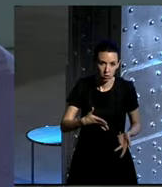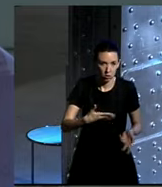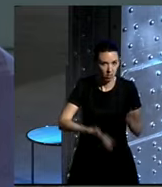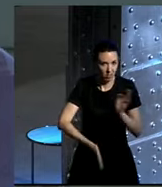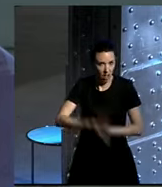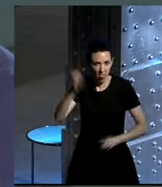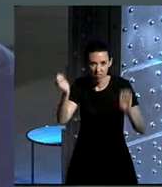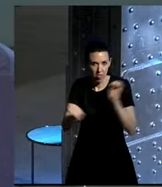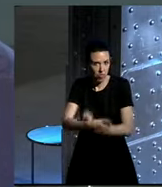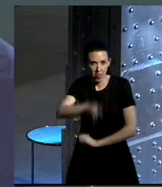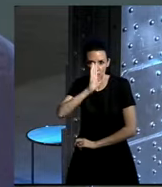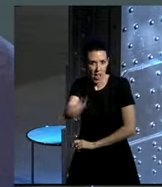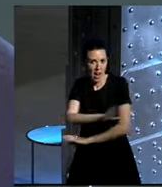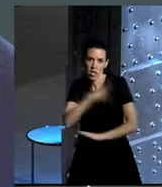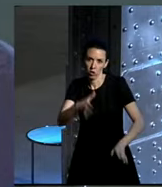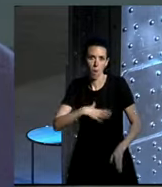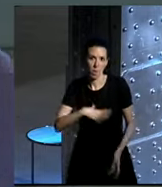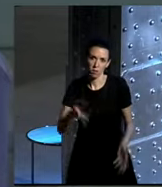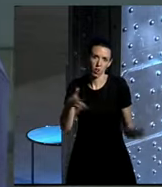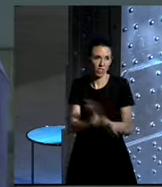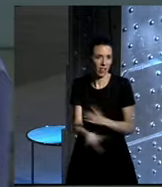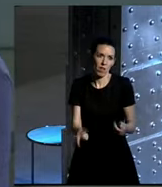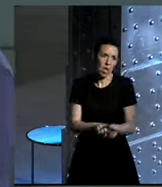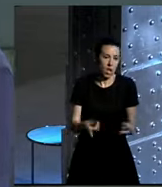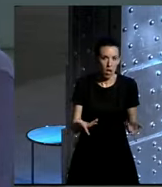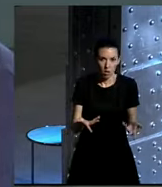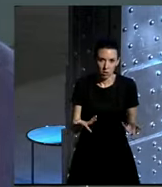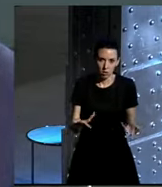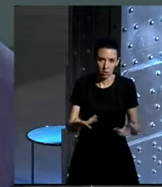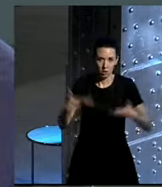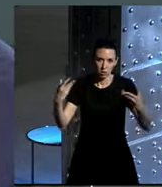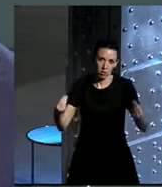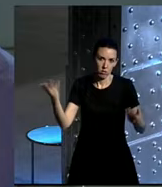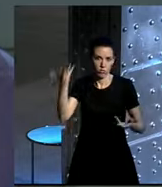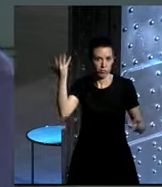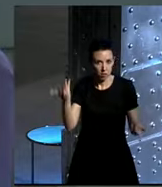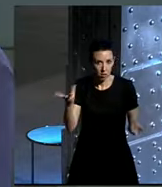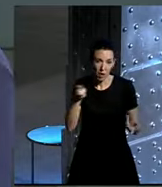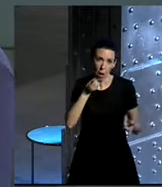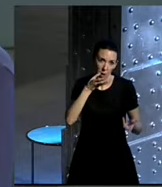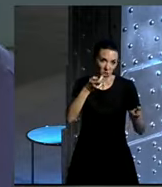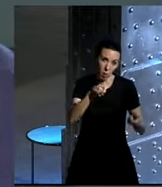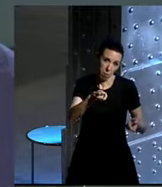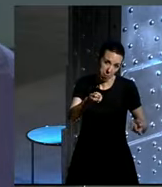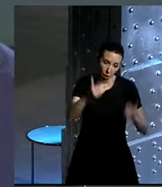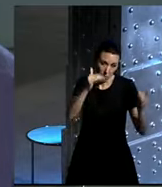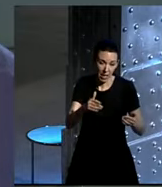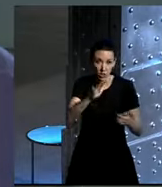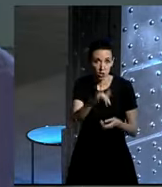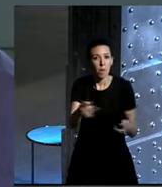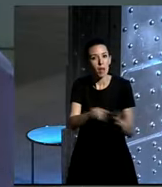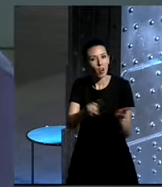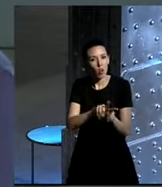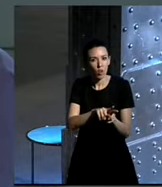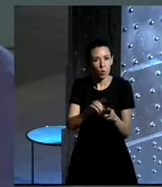calabozo directamente, o sea, porque es una ostentación. Pero bueno, al margen de eso, que son los menos, creo que es como